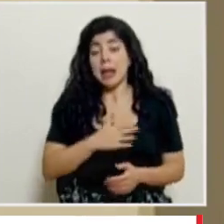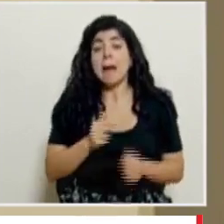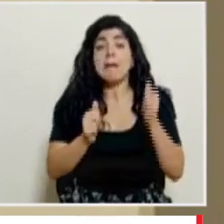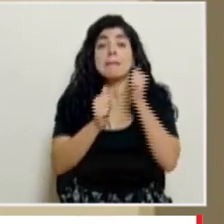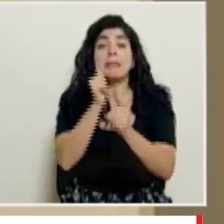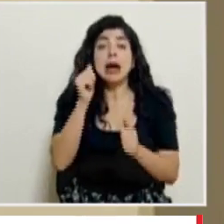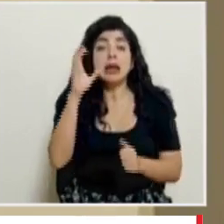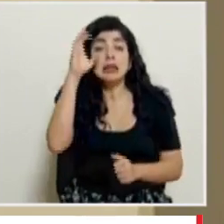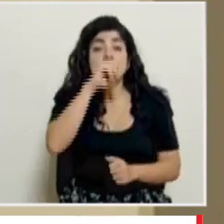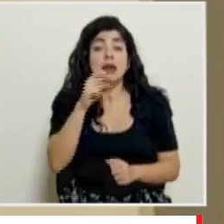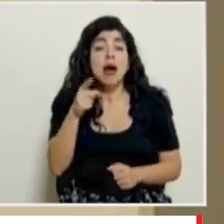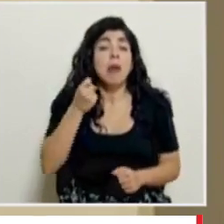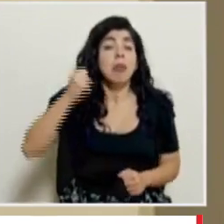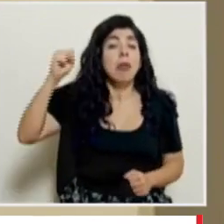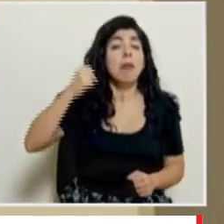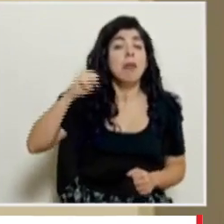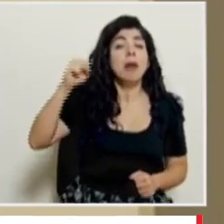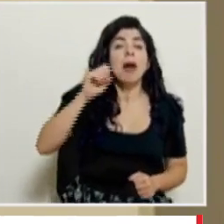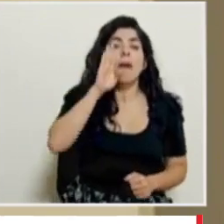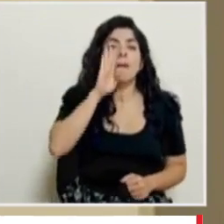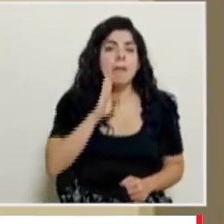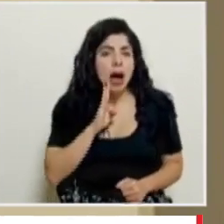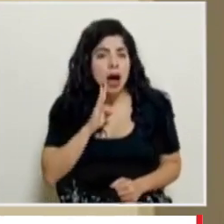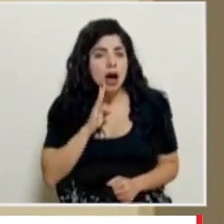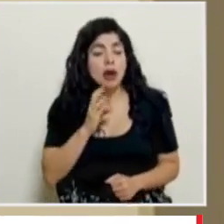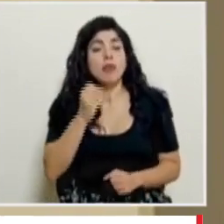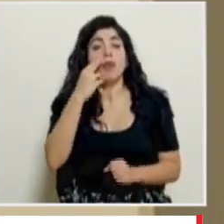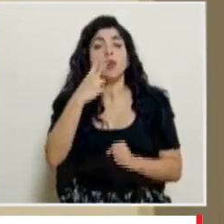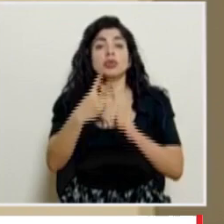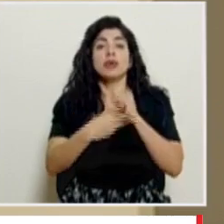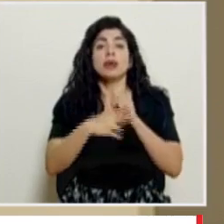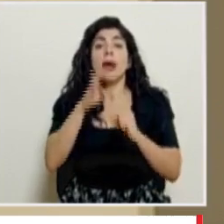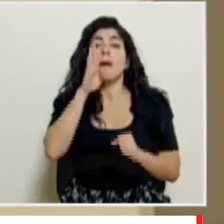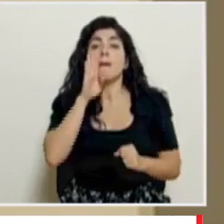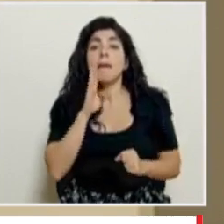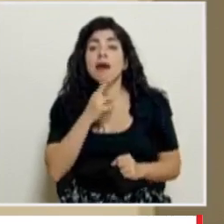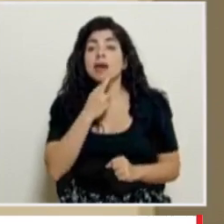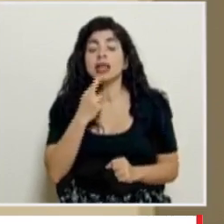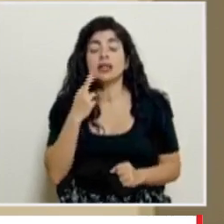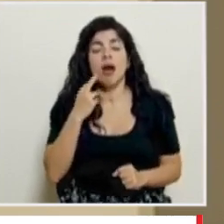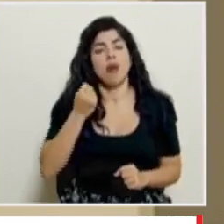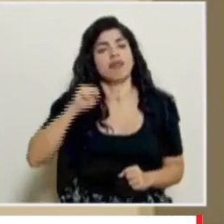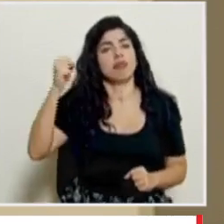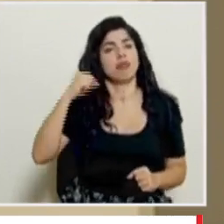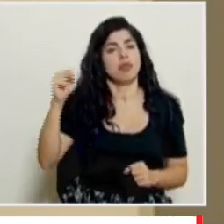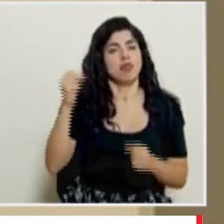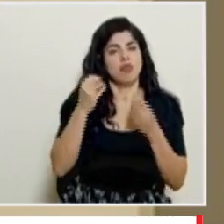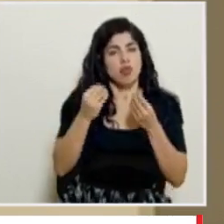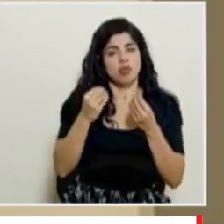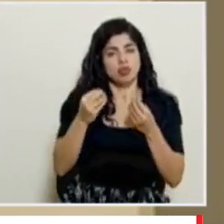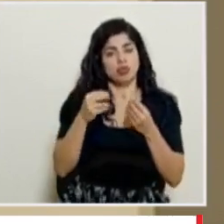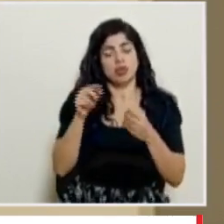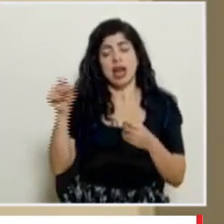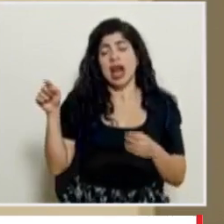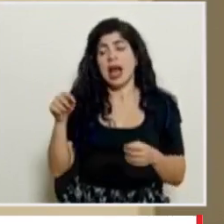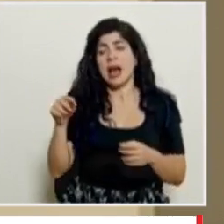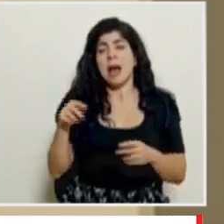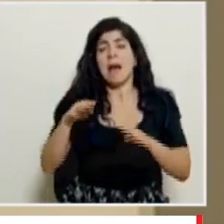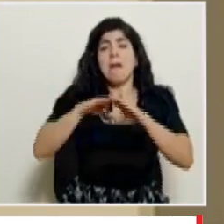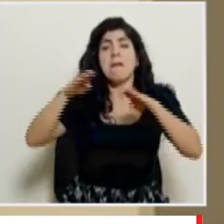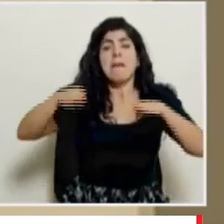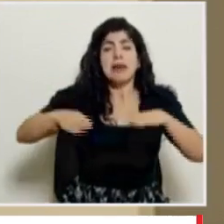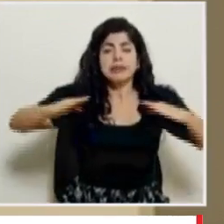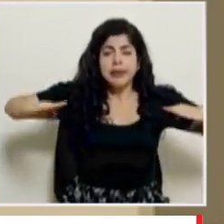más observamos incumplimientos es en bares y muchas veces en bares restaurantes ¿verdad? donde se da la tendencia de pegar